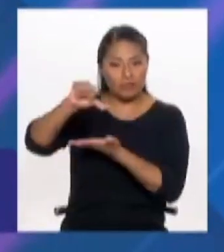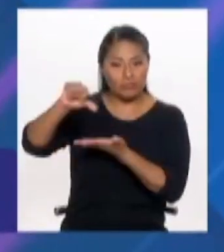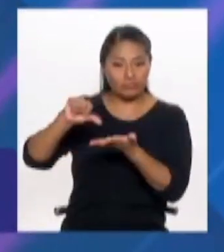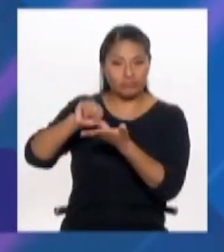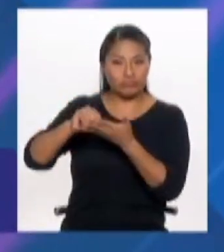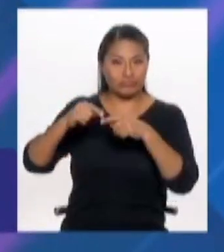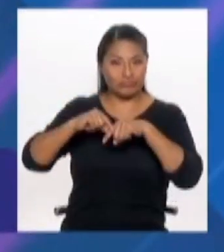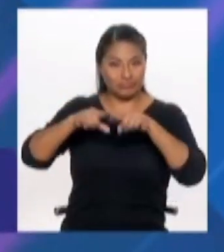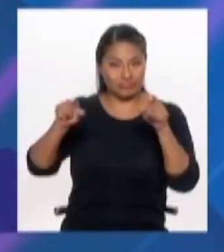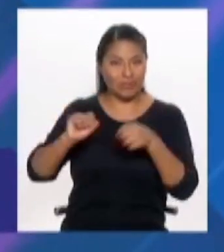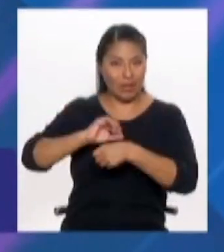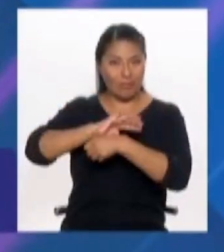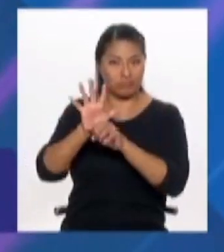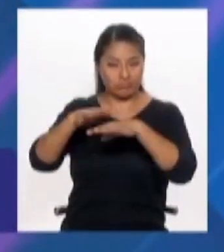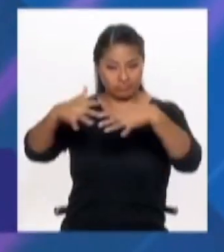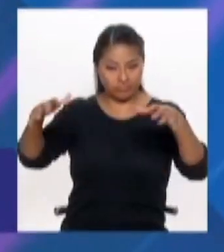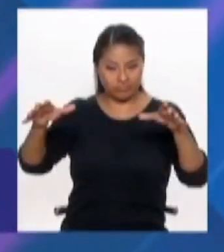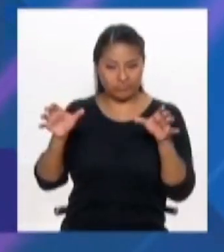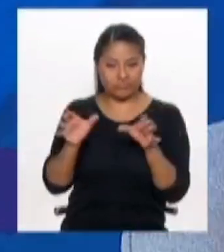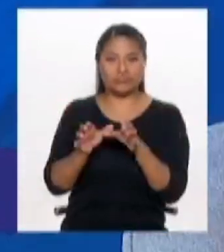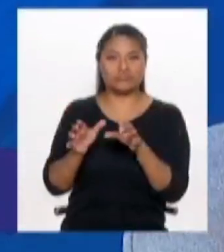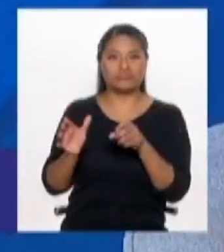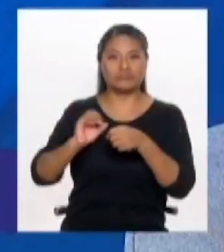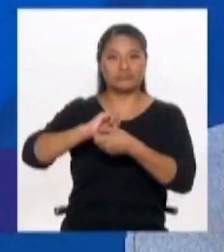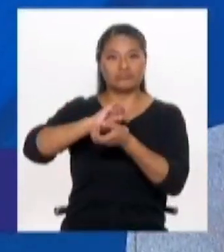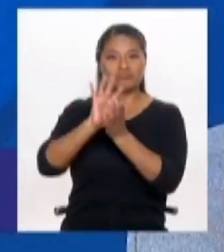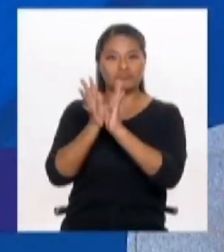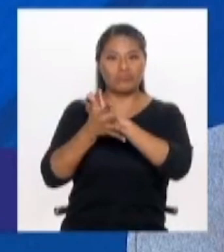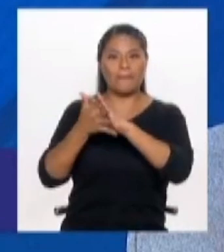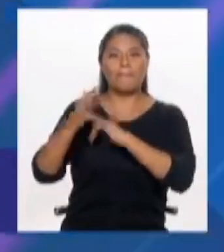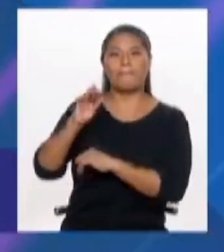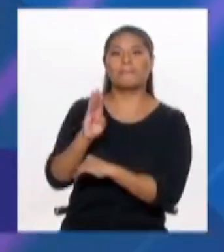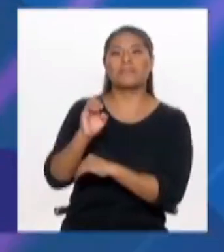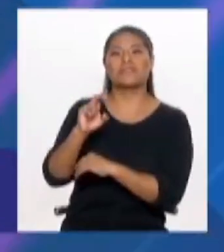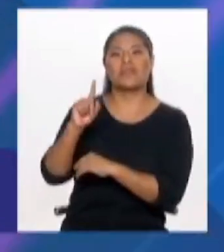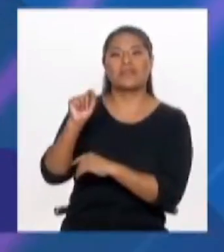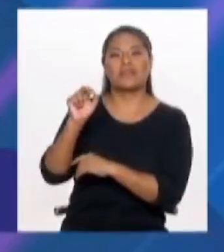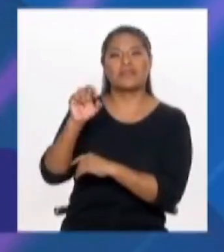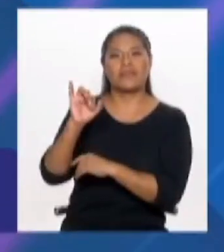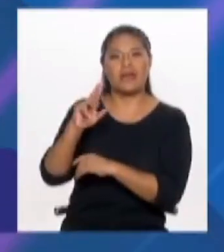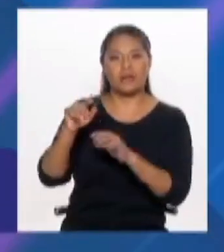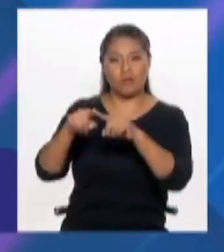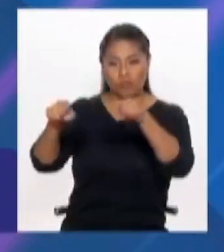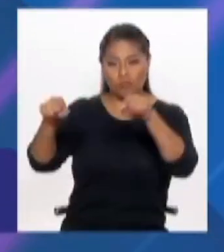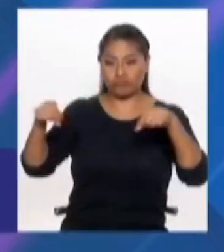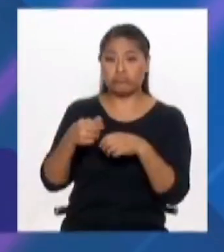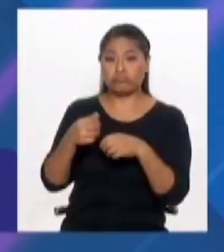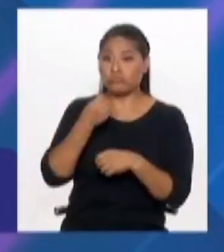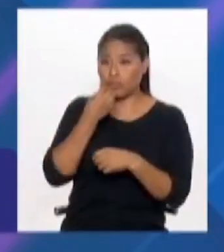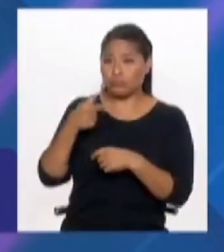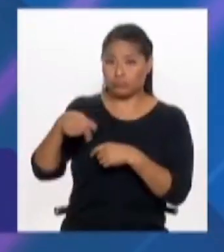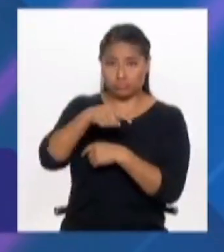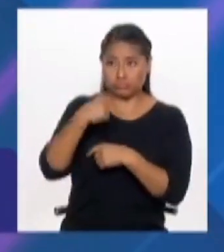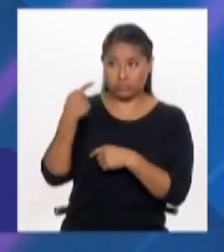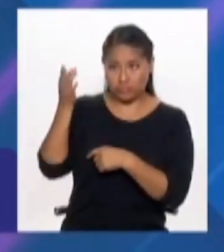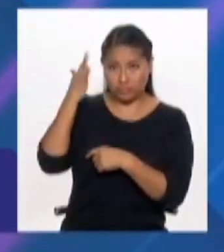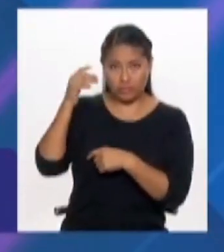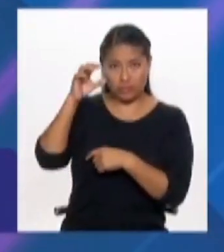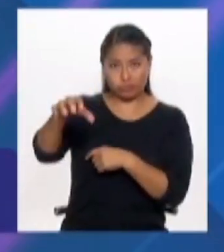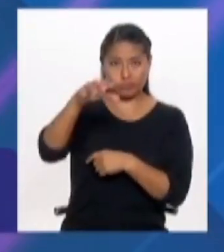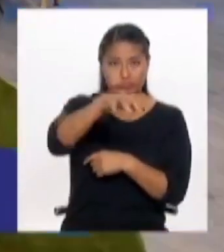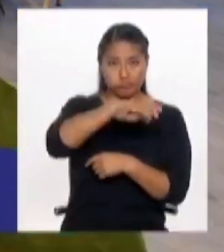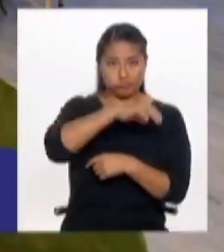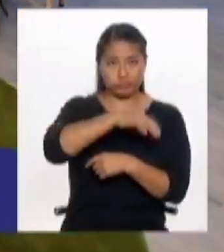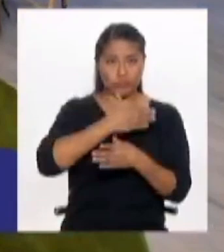bicentenarios que aparecieron de pronto a propósito del bicentenario? ¿Eso ha funcionado? Yo no sé si están repartidos por todo